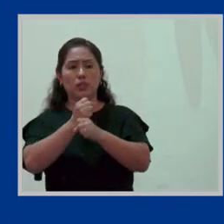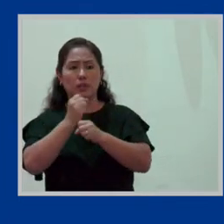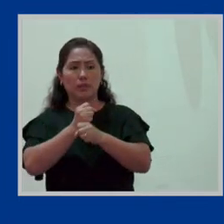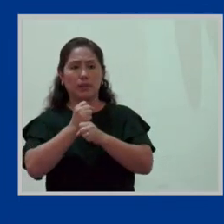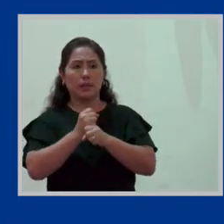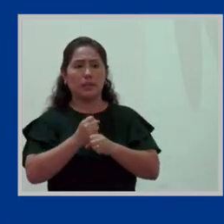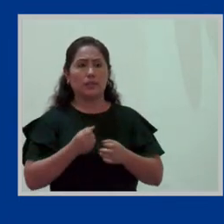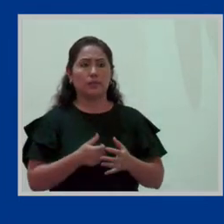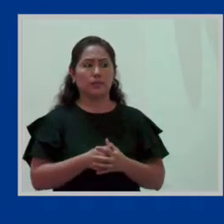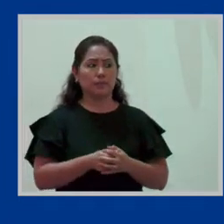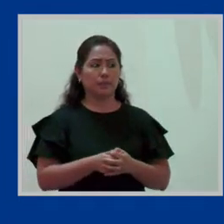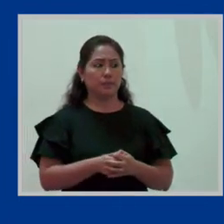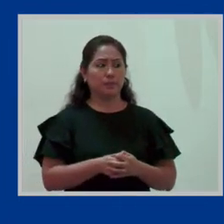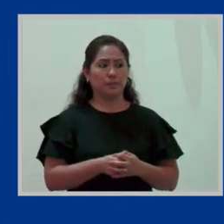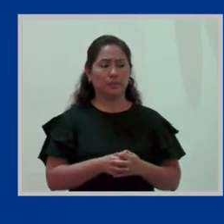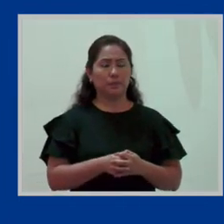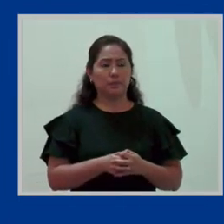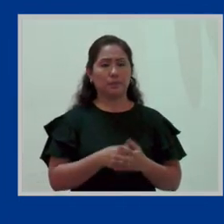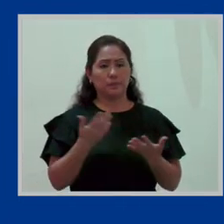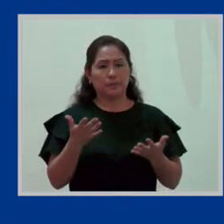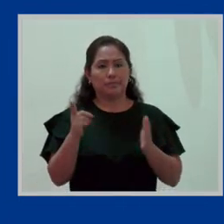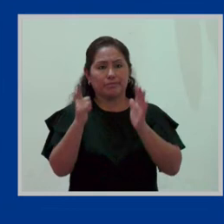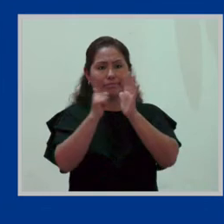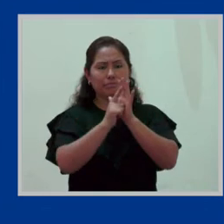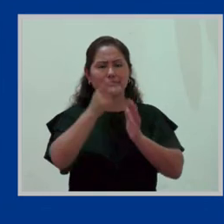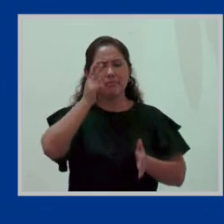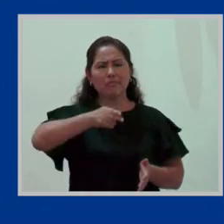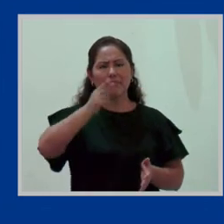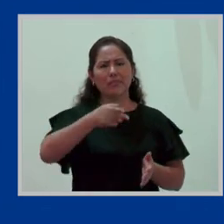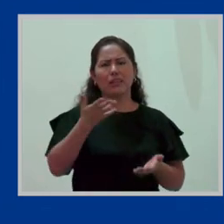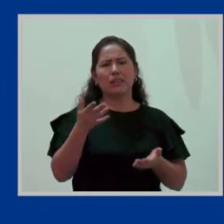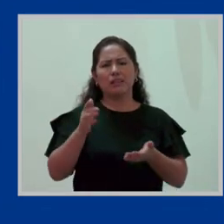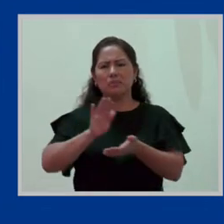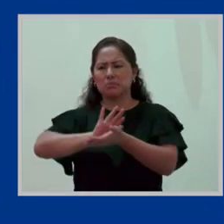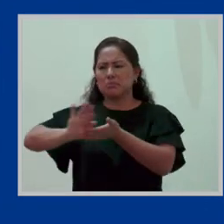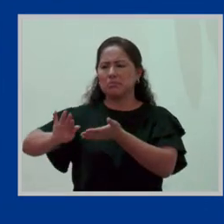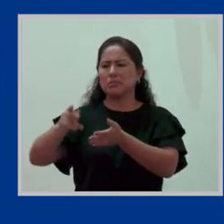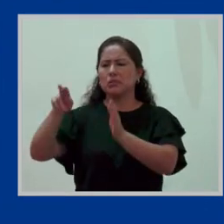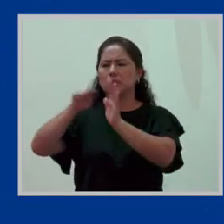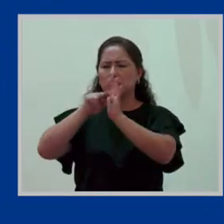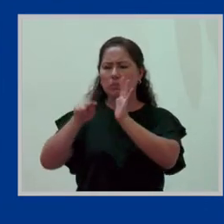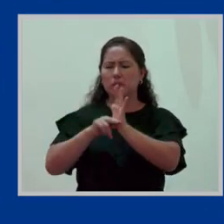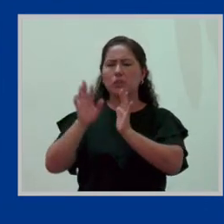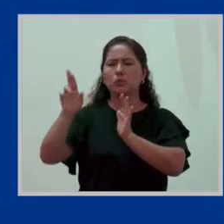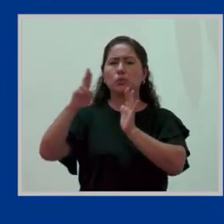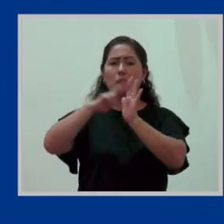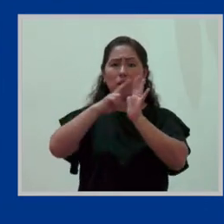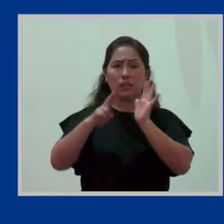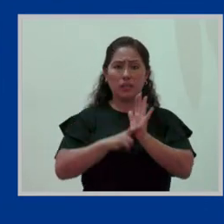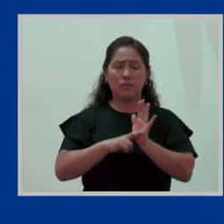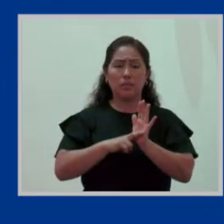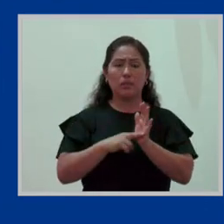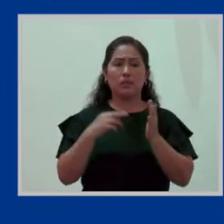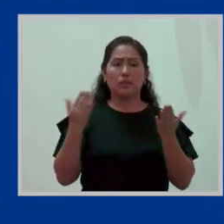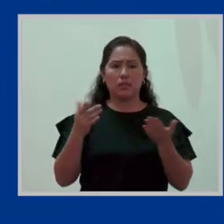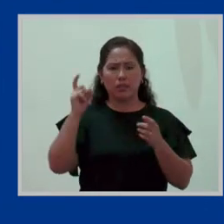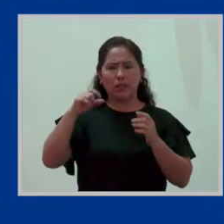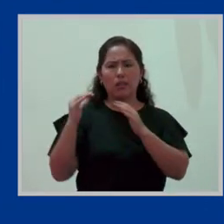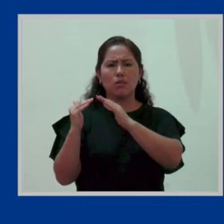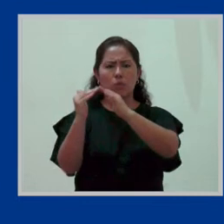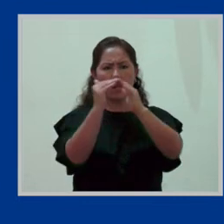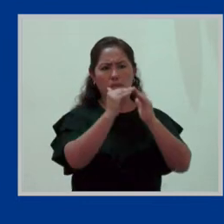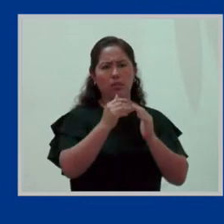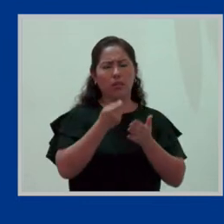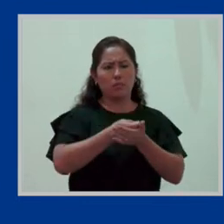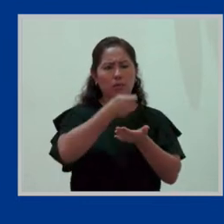la ley que prohíbe la discriminación remunerativa y su reglamento, hay guías para la igualdad salarial